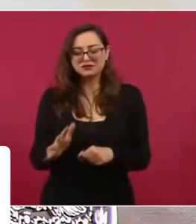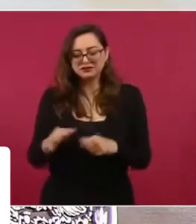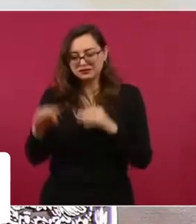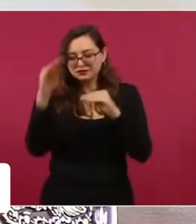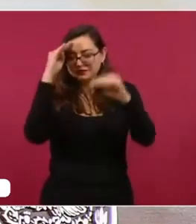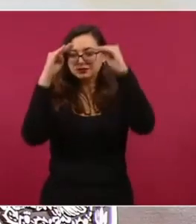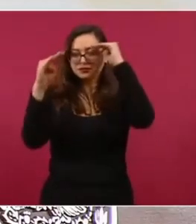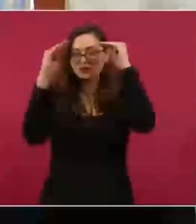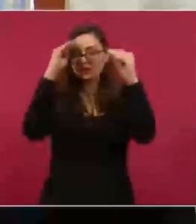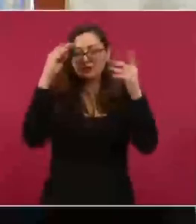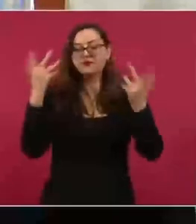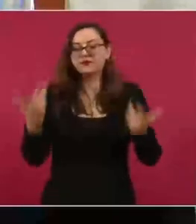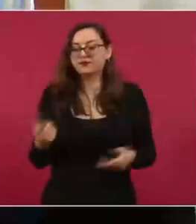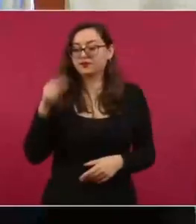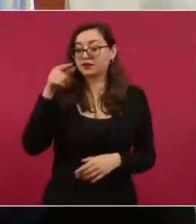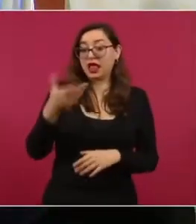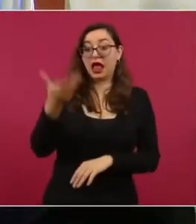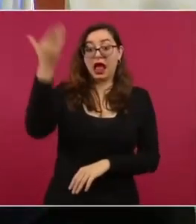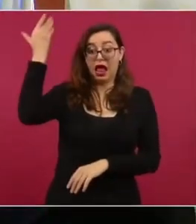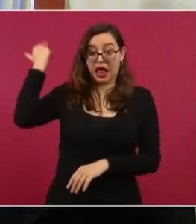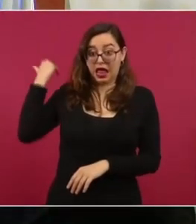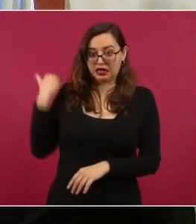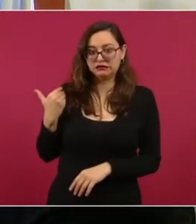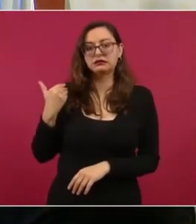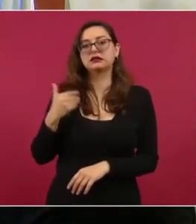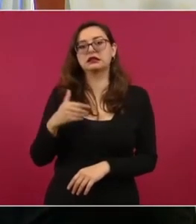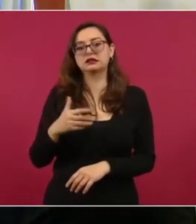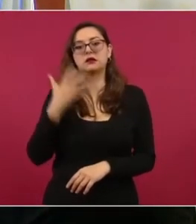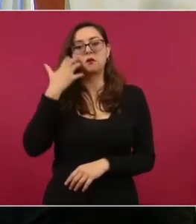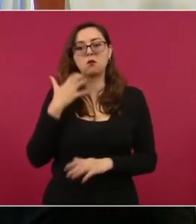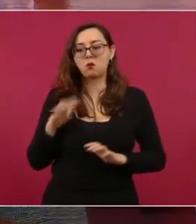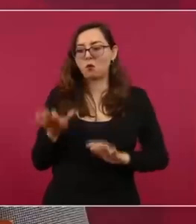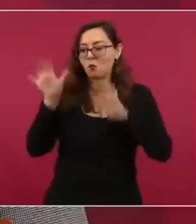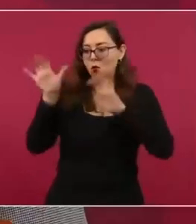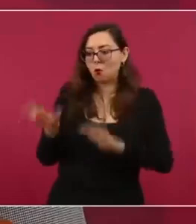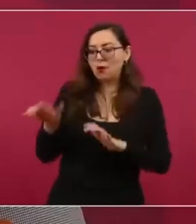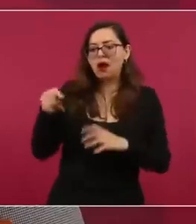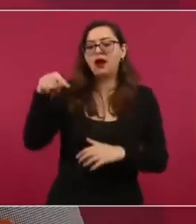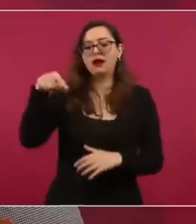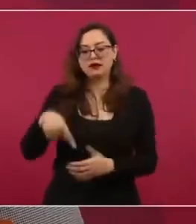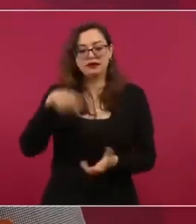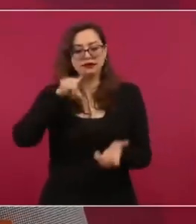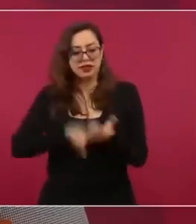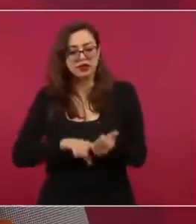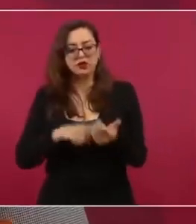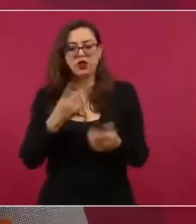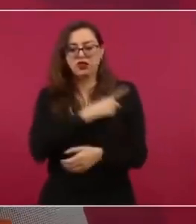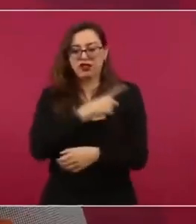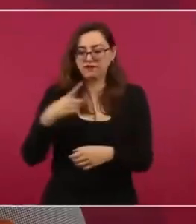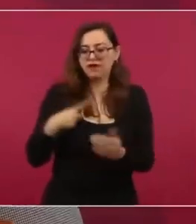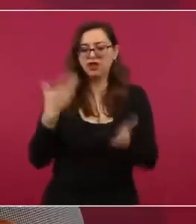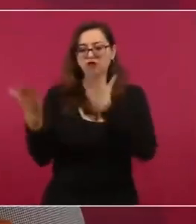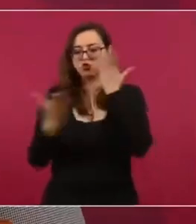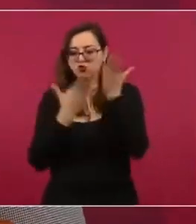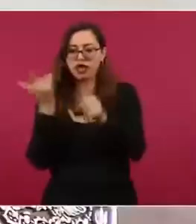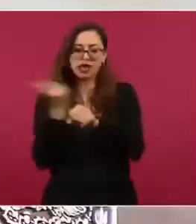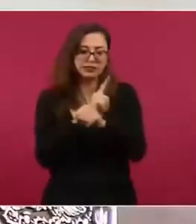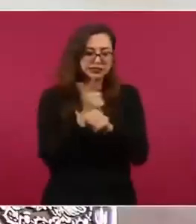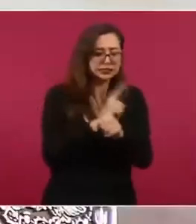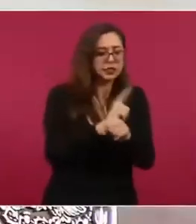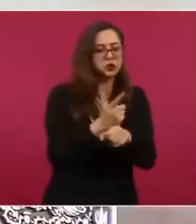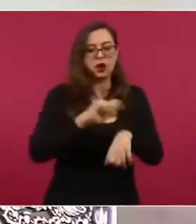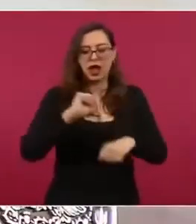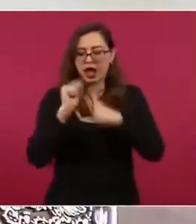los jugadores que salían de la UNAM tenían que estudiar y tener una profesión para poder seguir jugando.